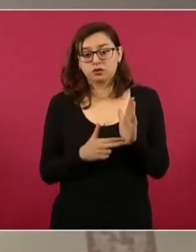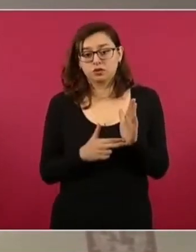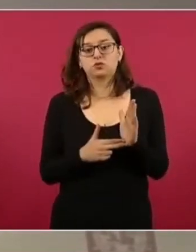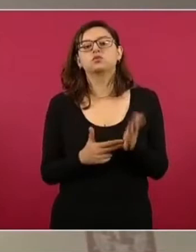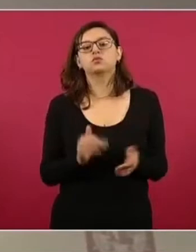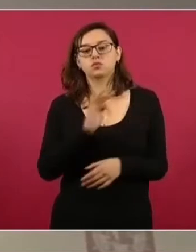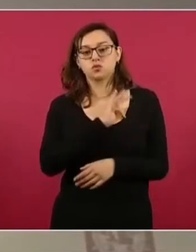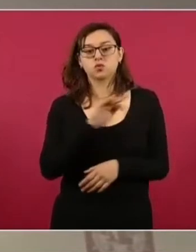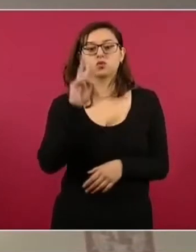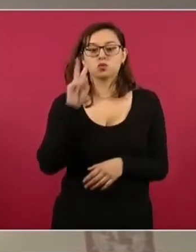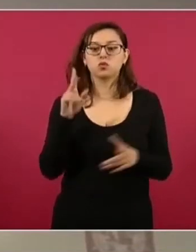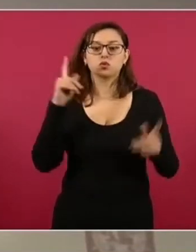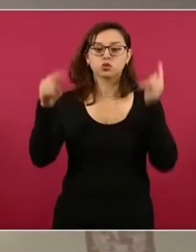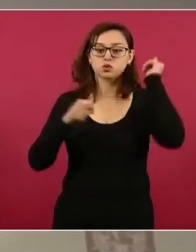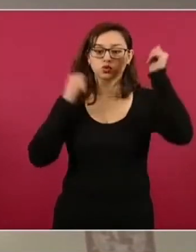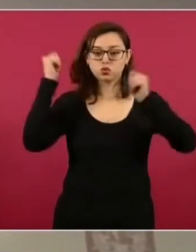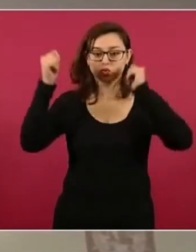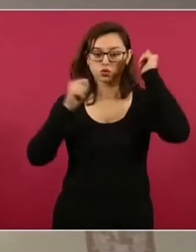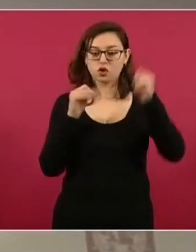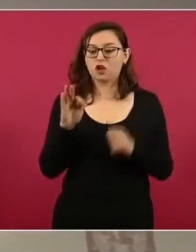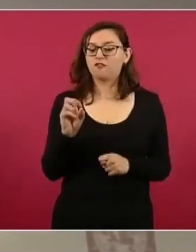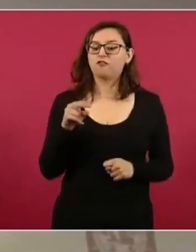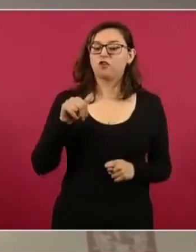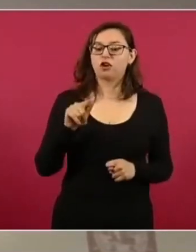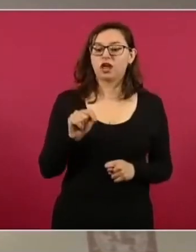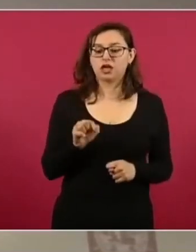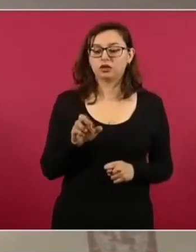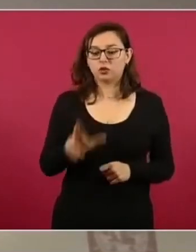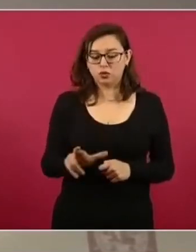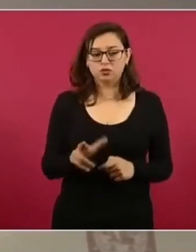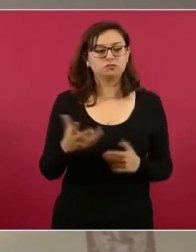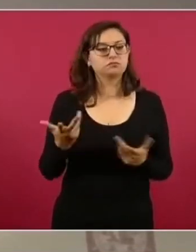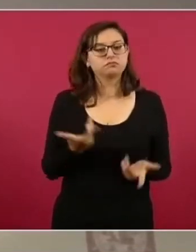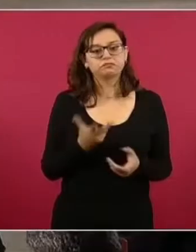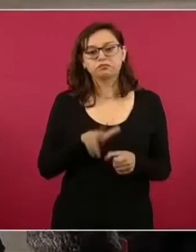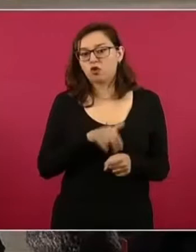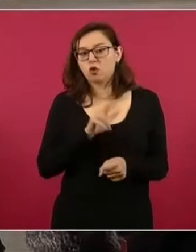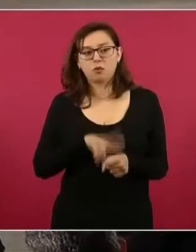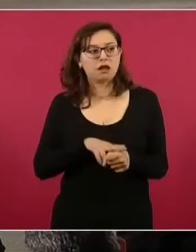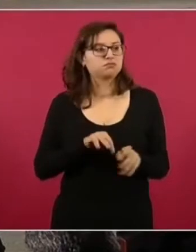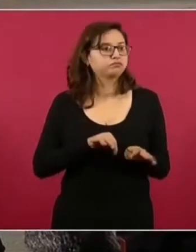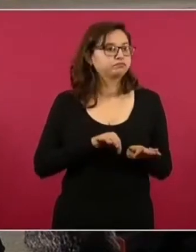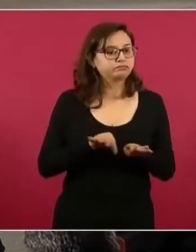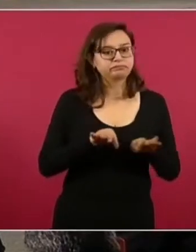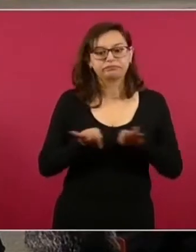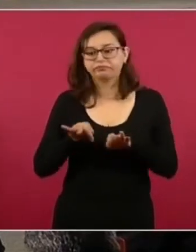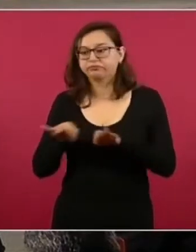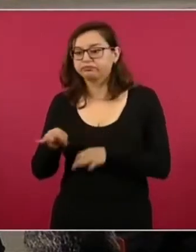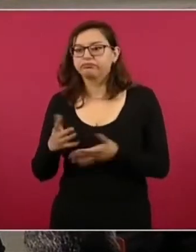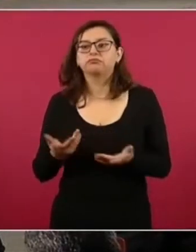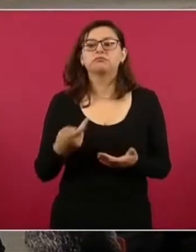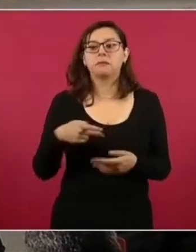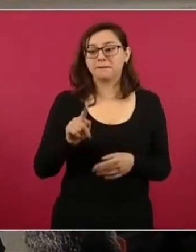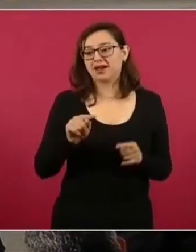que toda la zona turística y afonatur trabaja de manera normal, pero en Bajos de Coyula y Copalita hay